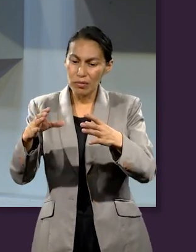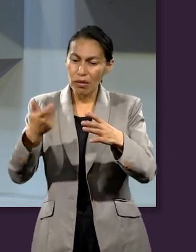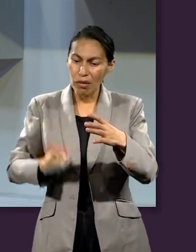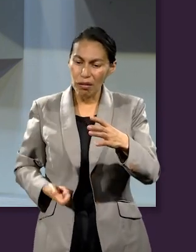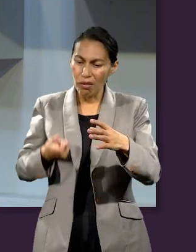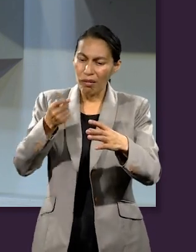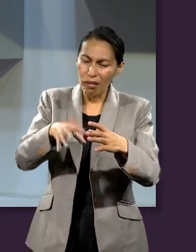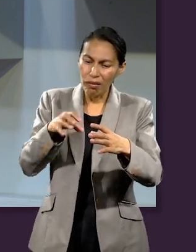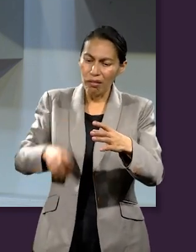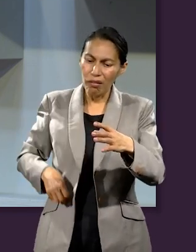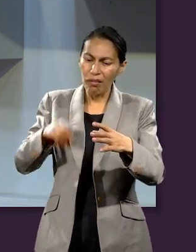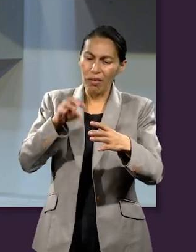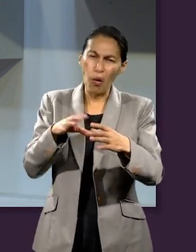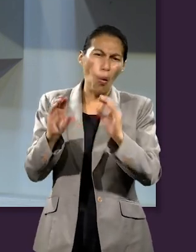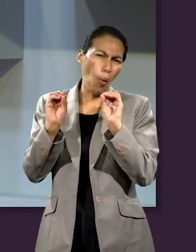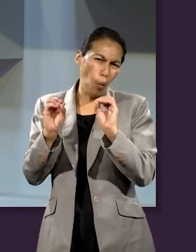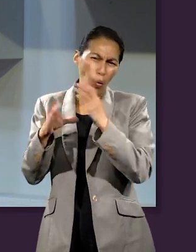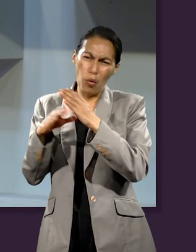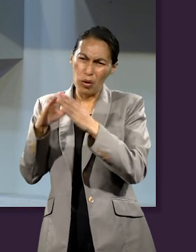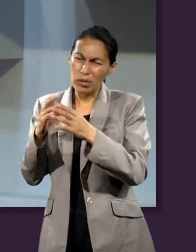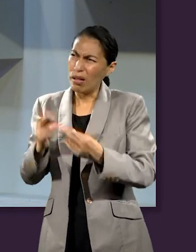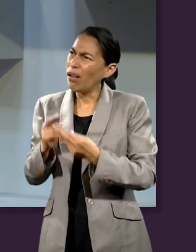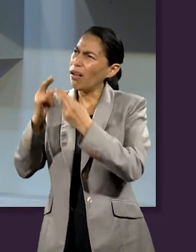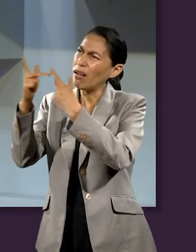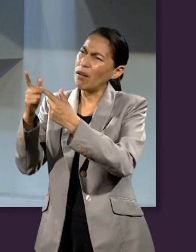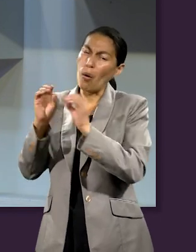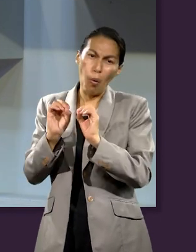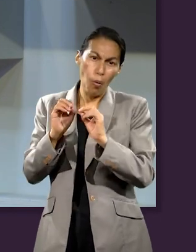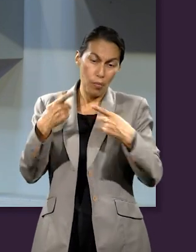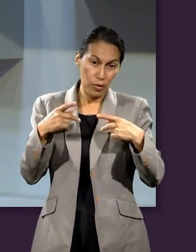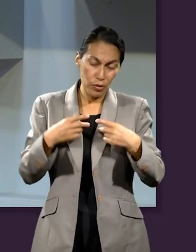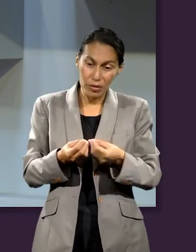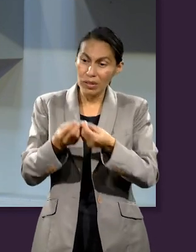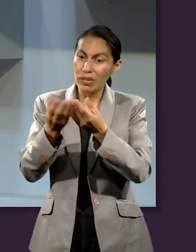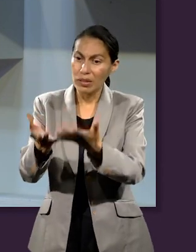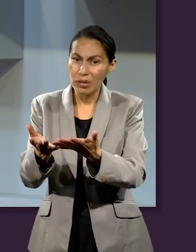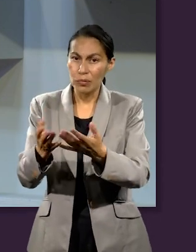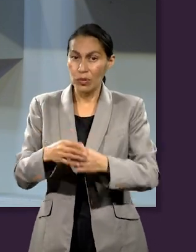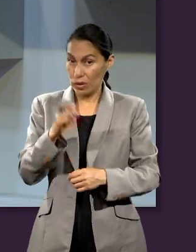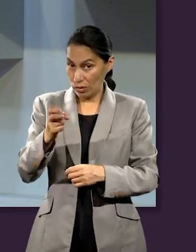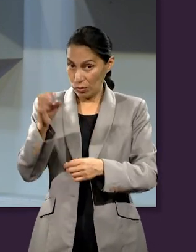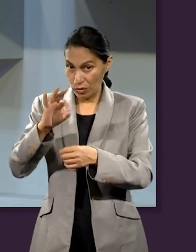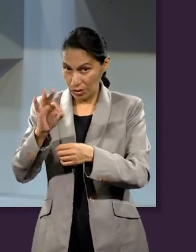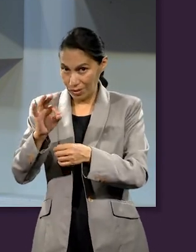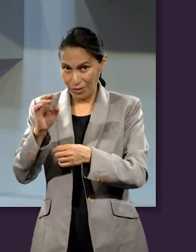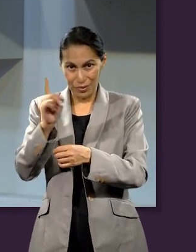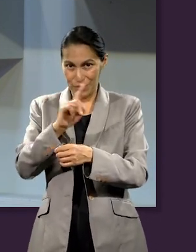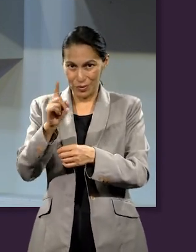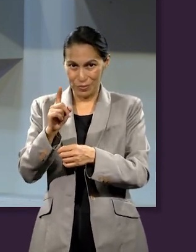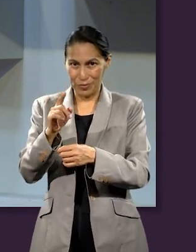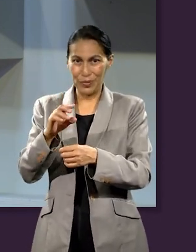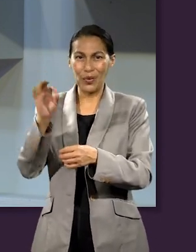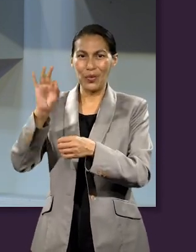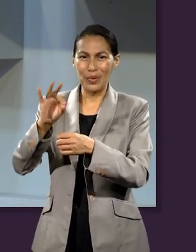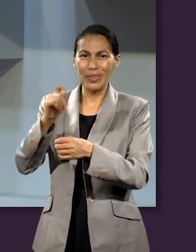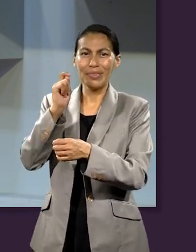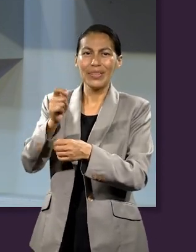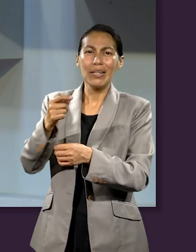aportamos en una canasta el día que vamos al templo. O las cosas que podemos donar a la iglesia o a las personas incluso.